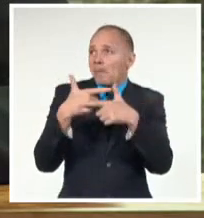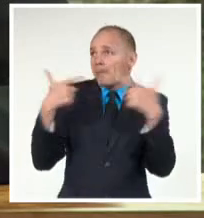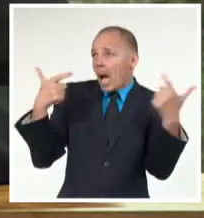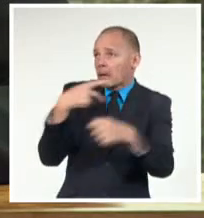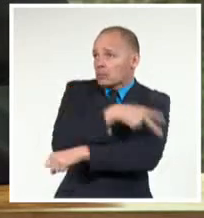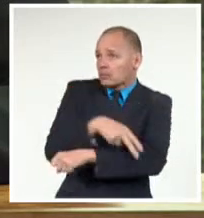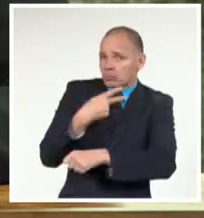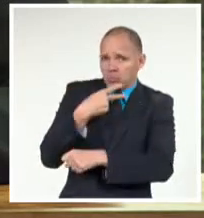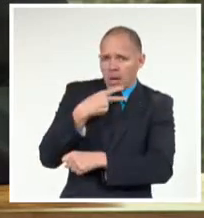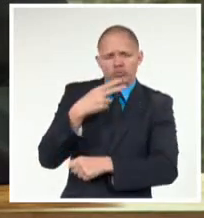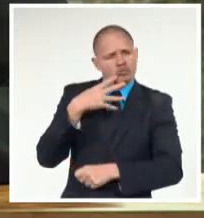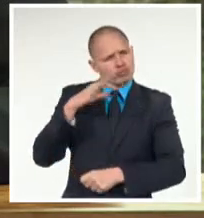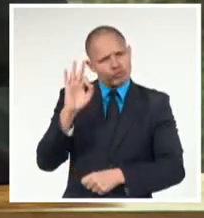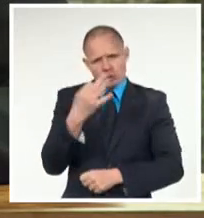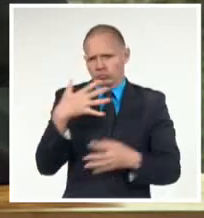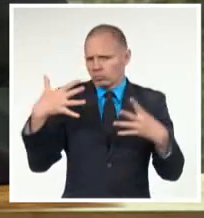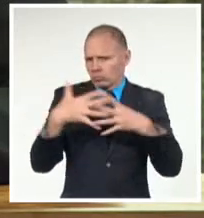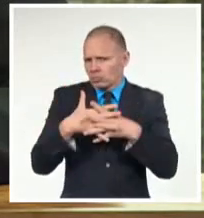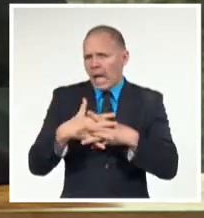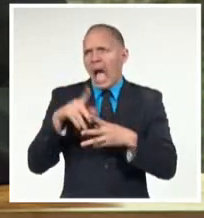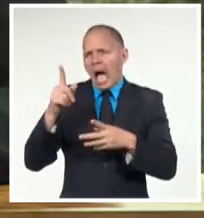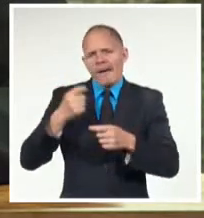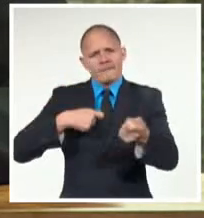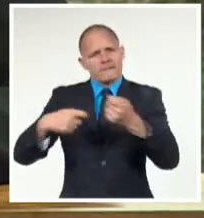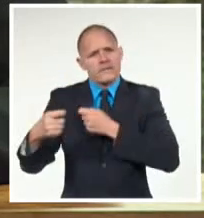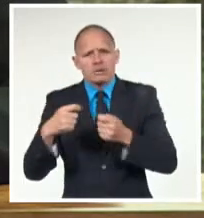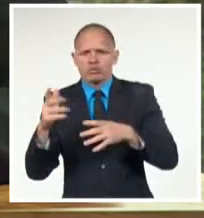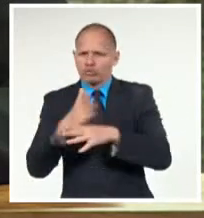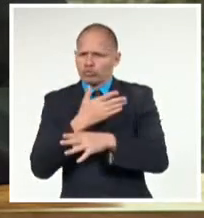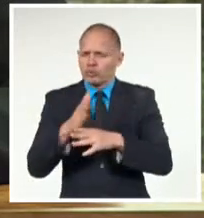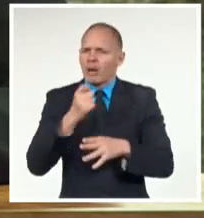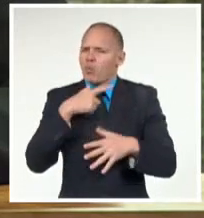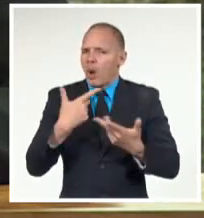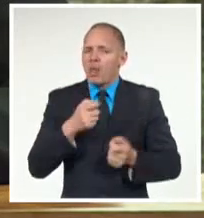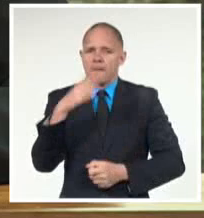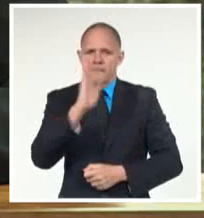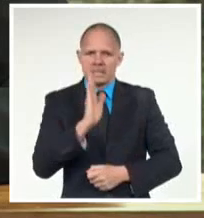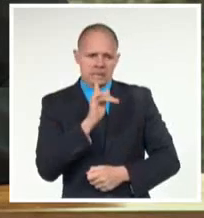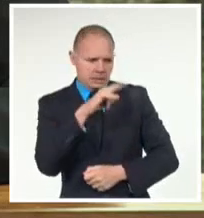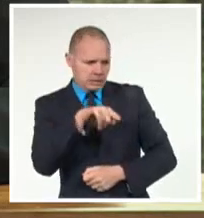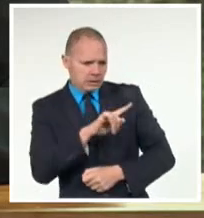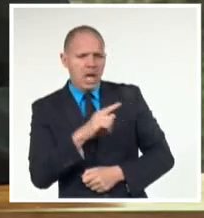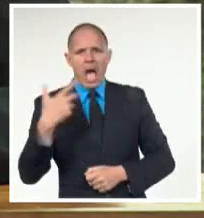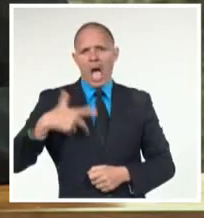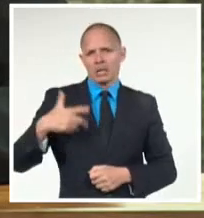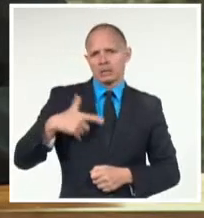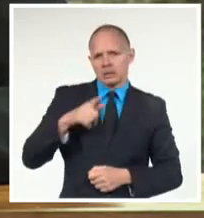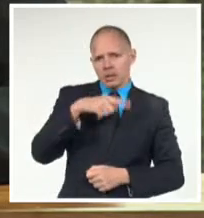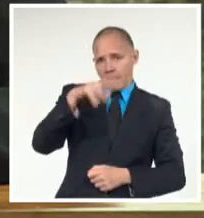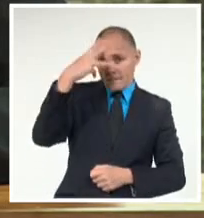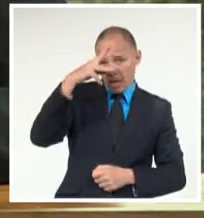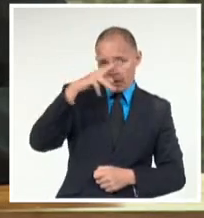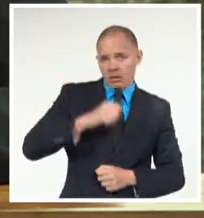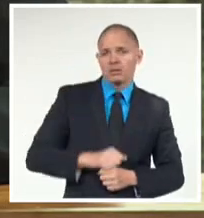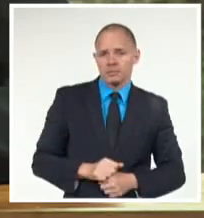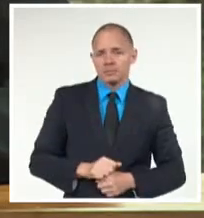en los que se incluyen economías emergentes como Brasil, Argentina y México.